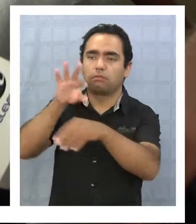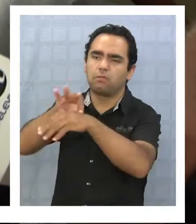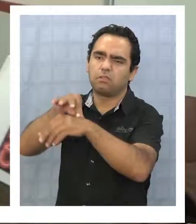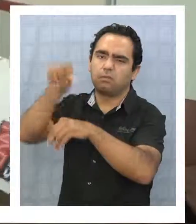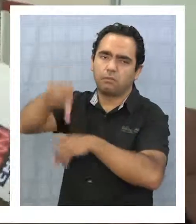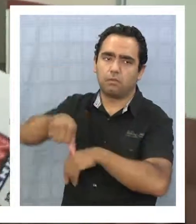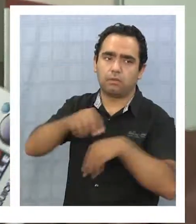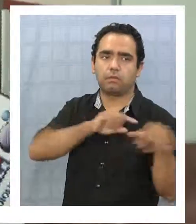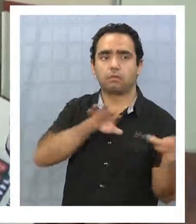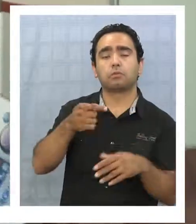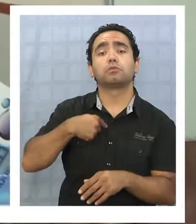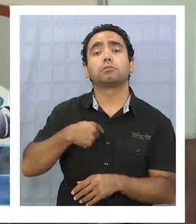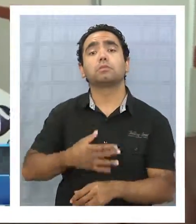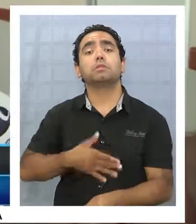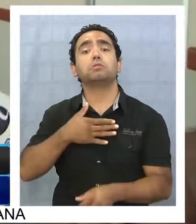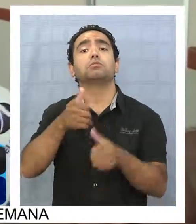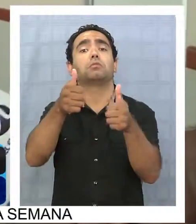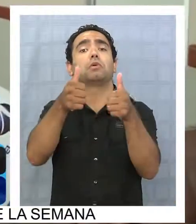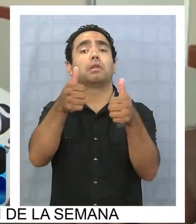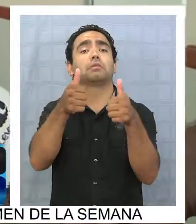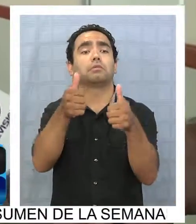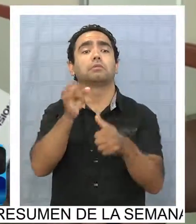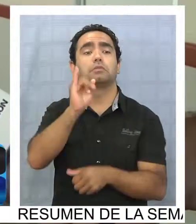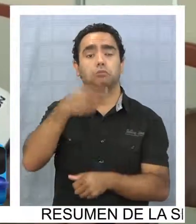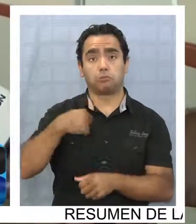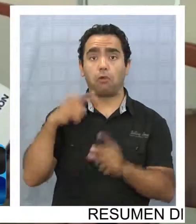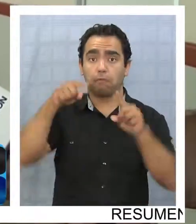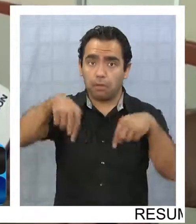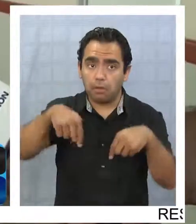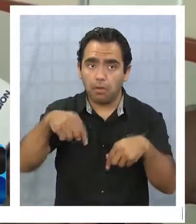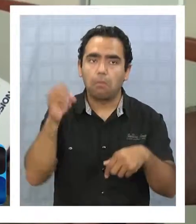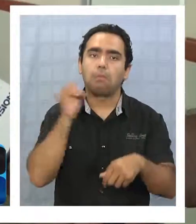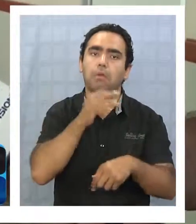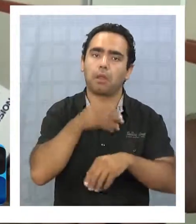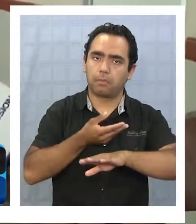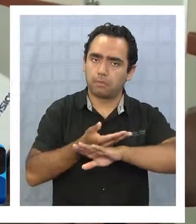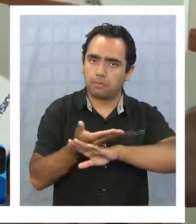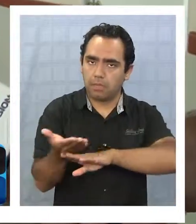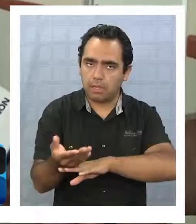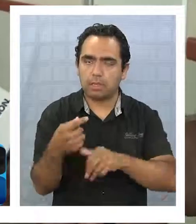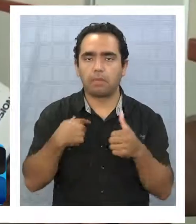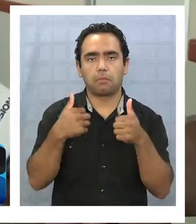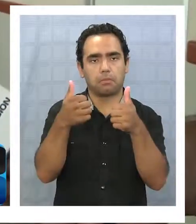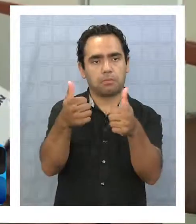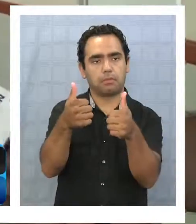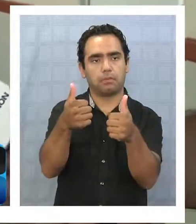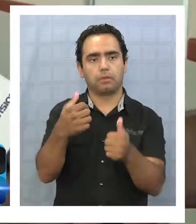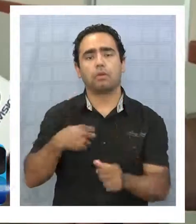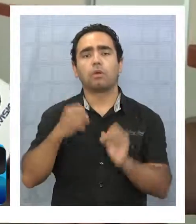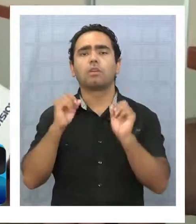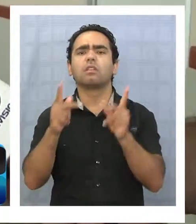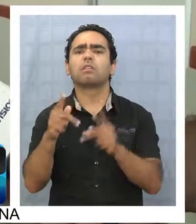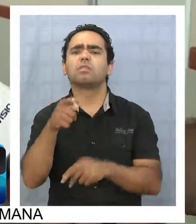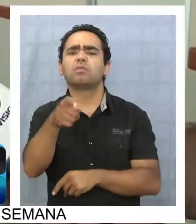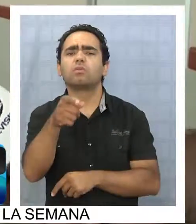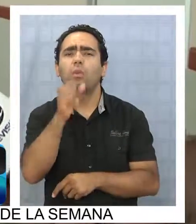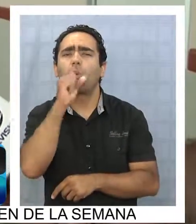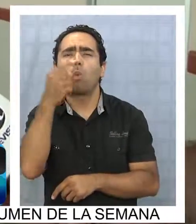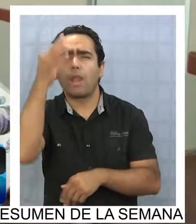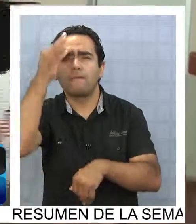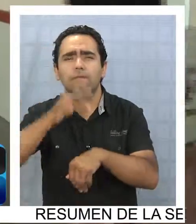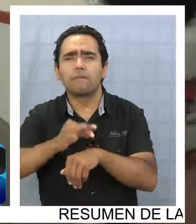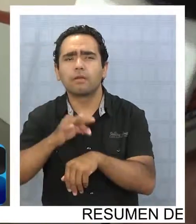doctores malos. Yo bien, sí, siento muy bien. Me atienden, cuando yo vengo me atienden muy bien. Ok.